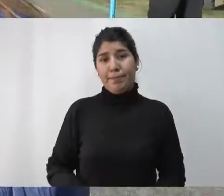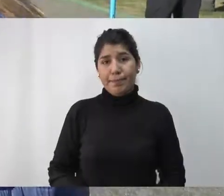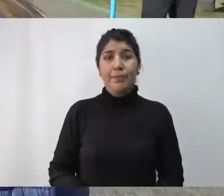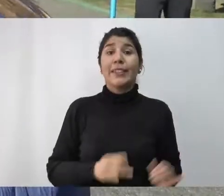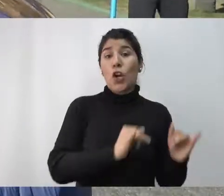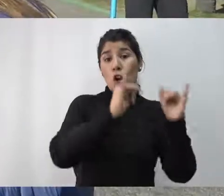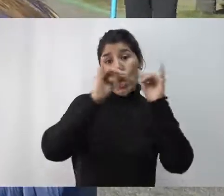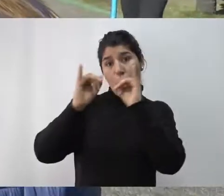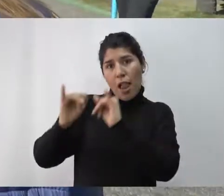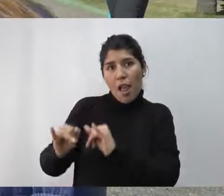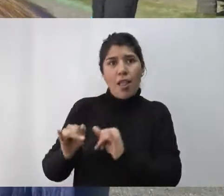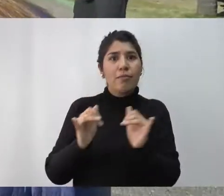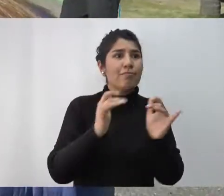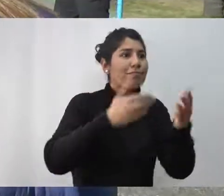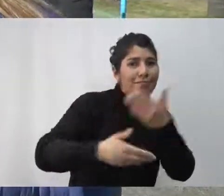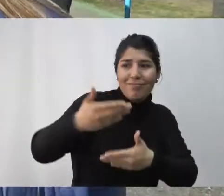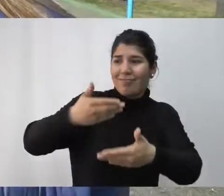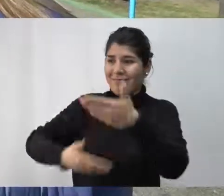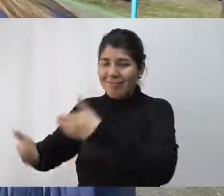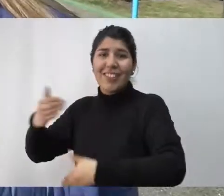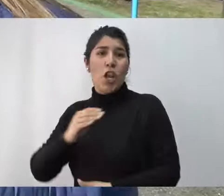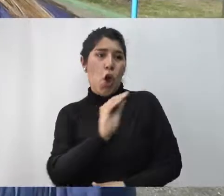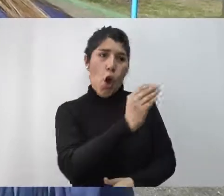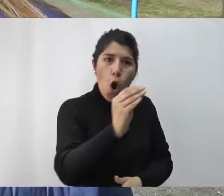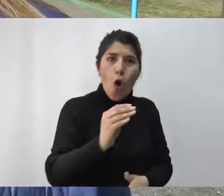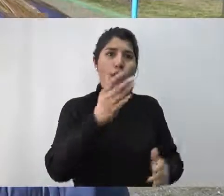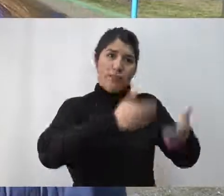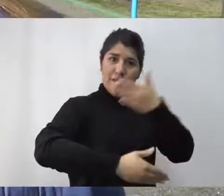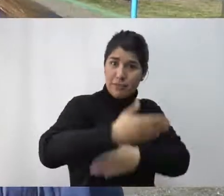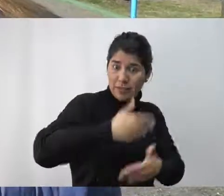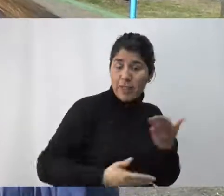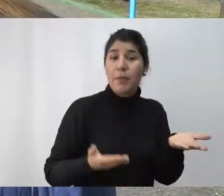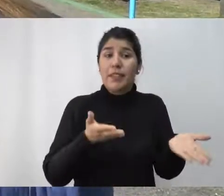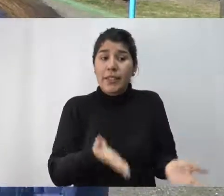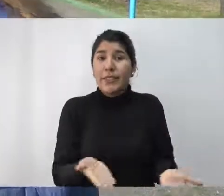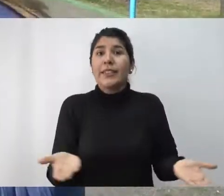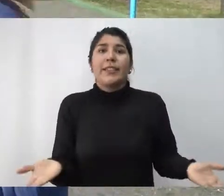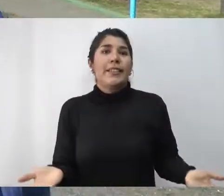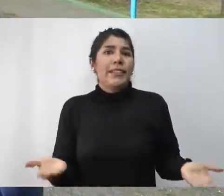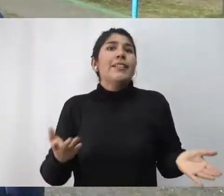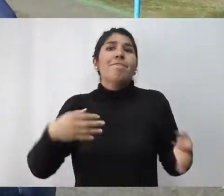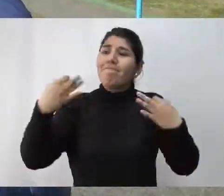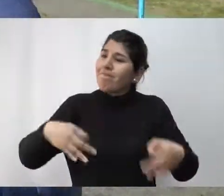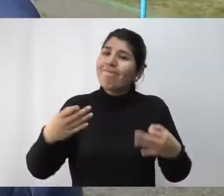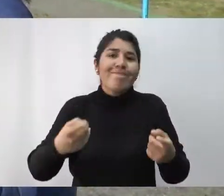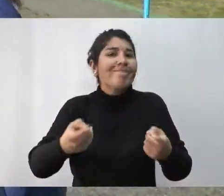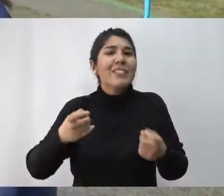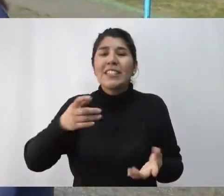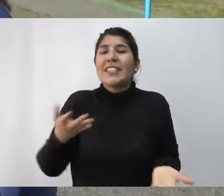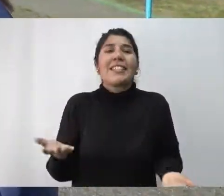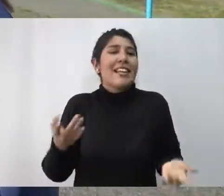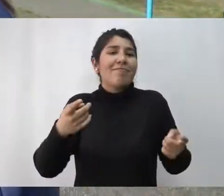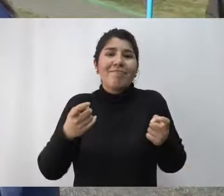Y es una jornada interactiva entre jóvenes en situación de discapacidad que están, la verdad que